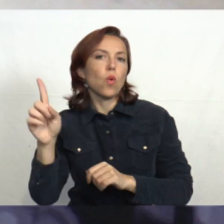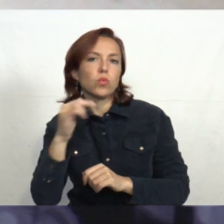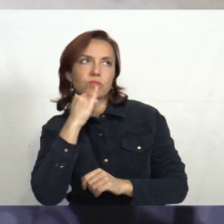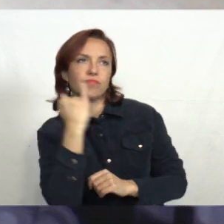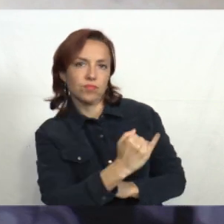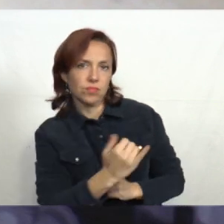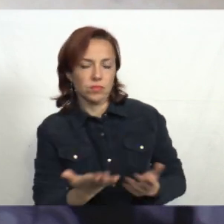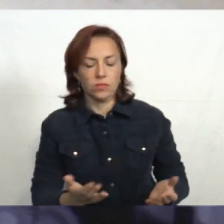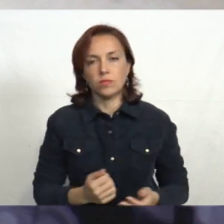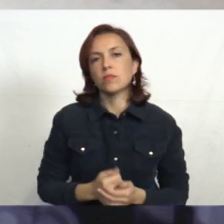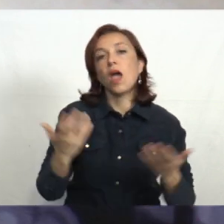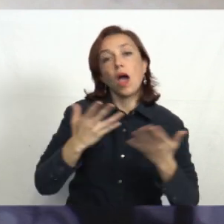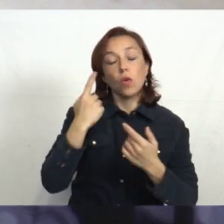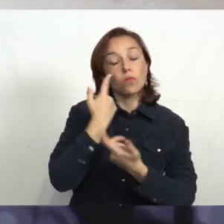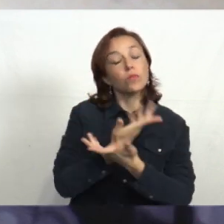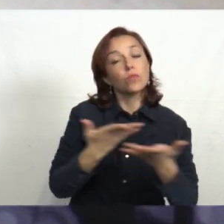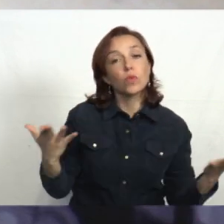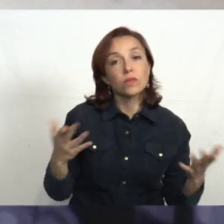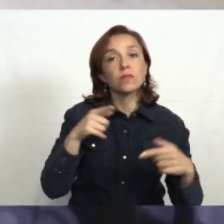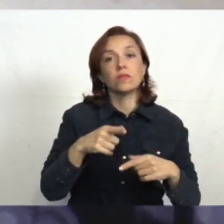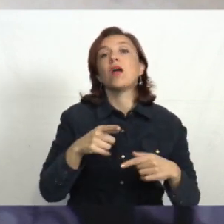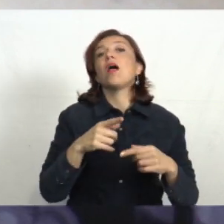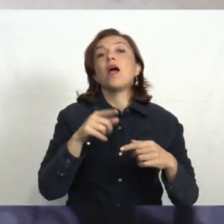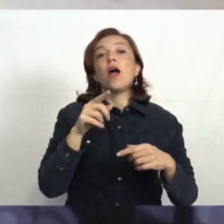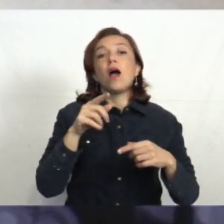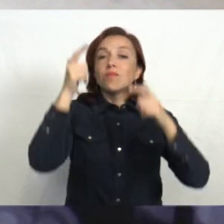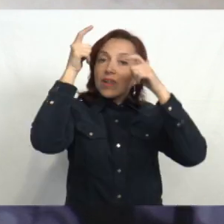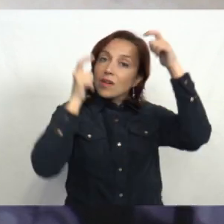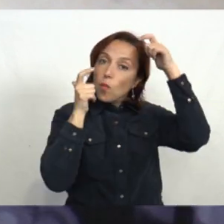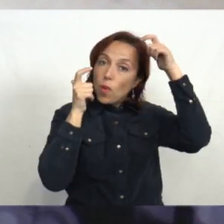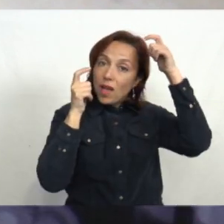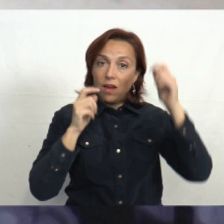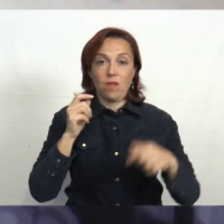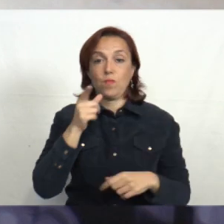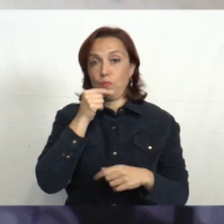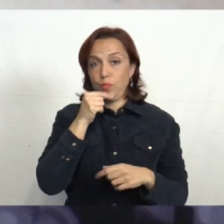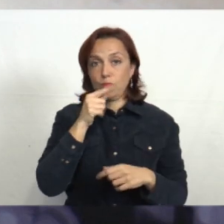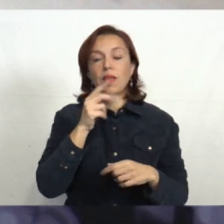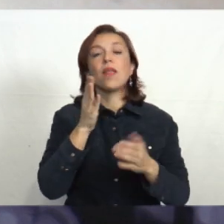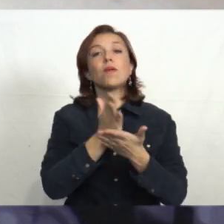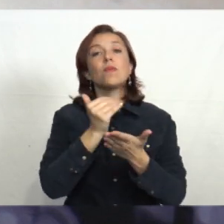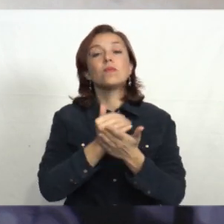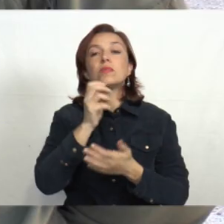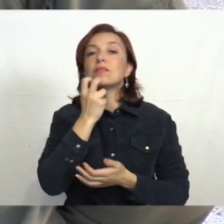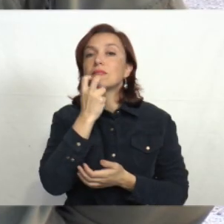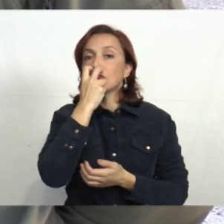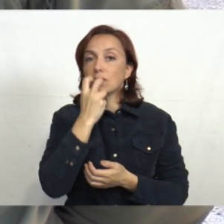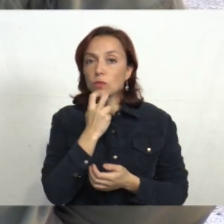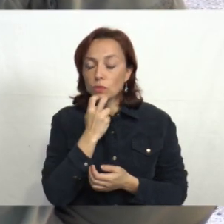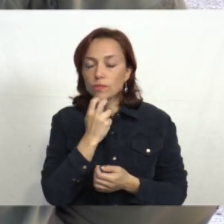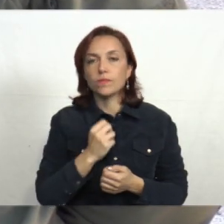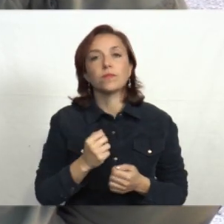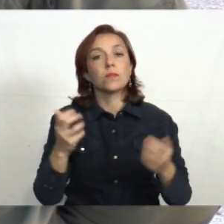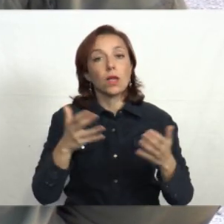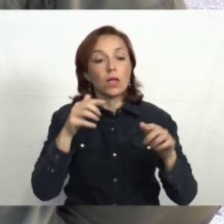Vamos a ver ahora el despliegue operativo que viene desarrollando la Dirección Nacional Guardia Republicana en el Departamento de San José. Se va a